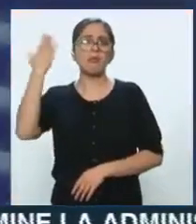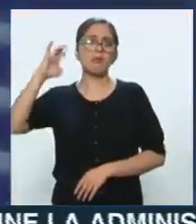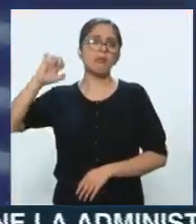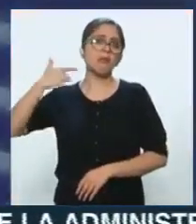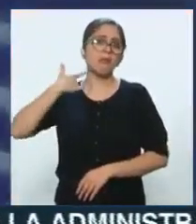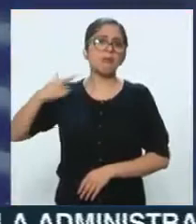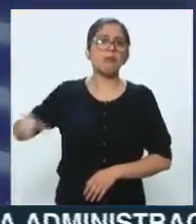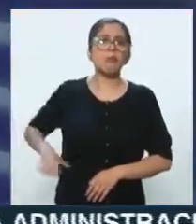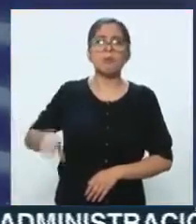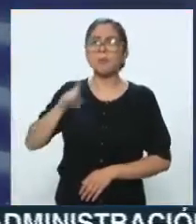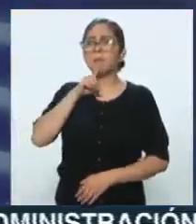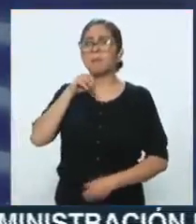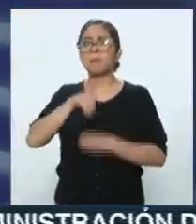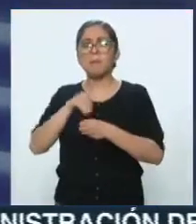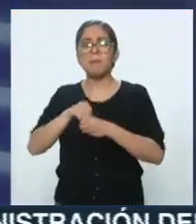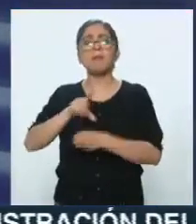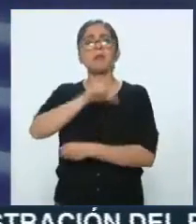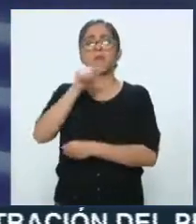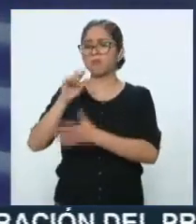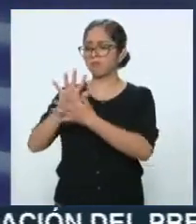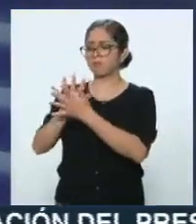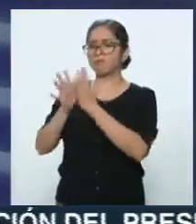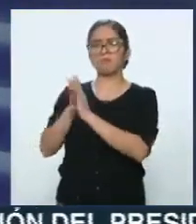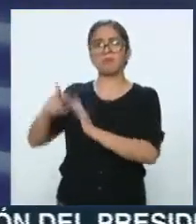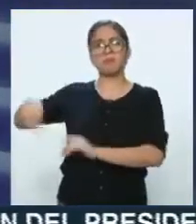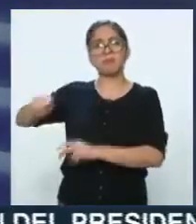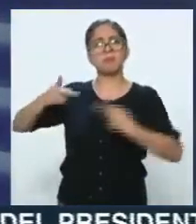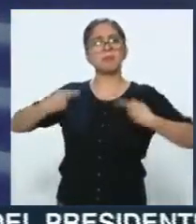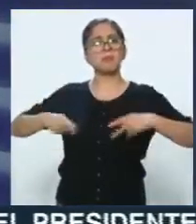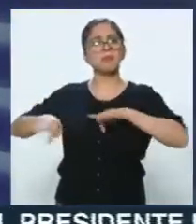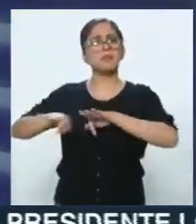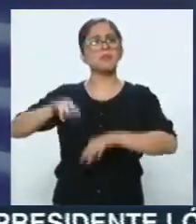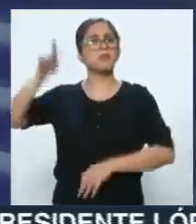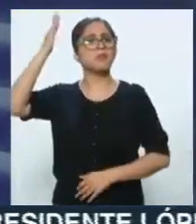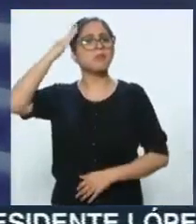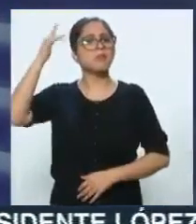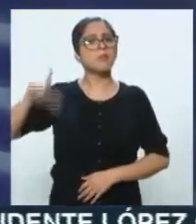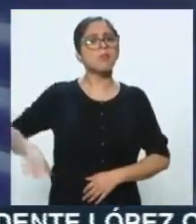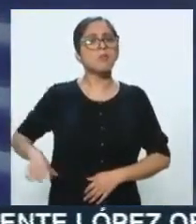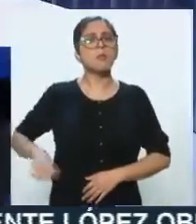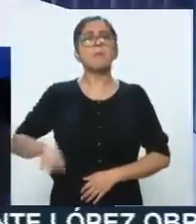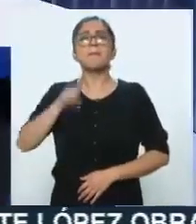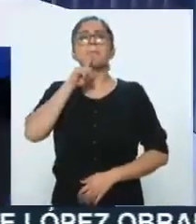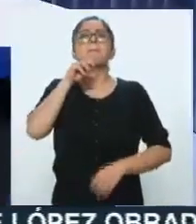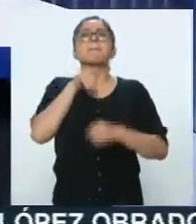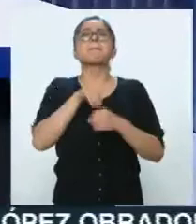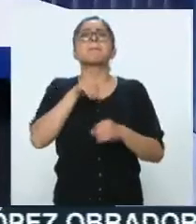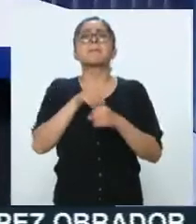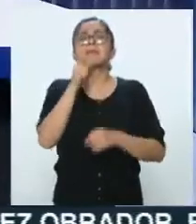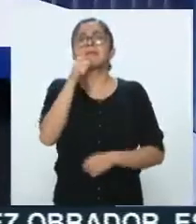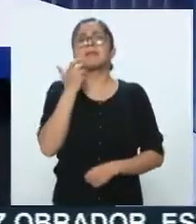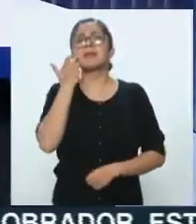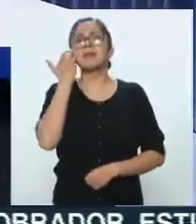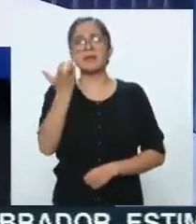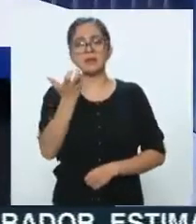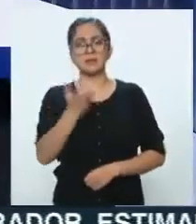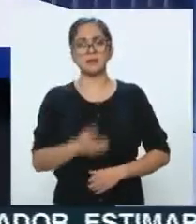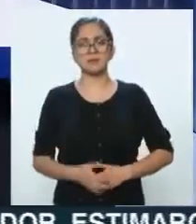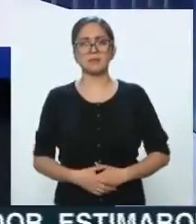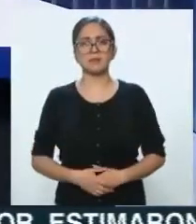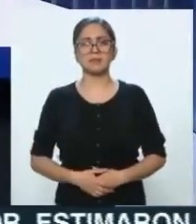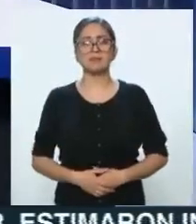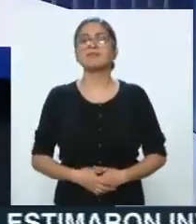y la colusión posterior de muchísimos funcionarios para ocultar lo sucedido. Sí, ese es el gran tema, ese